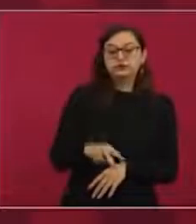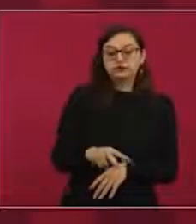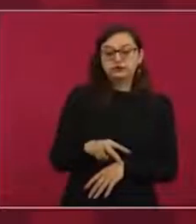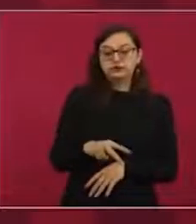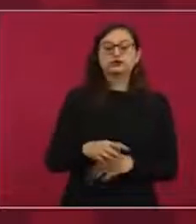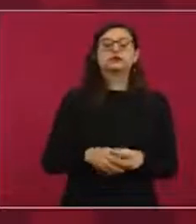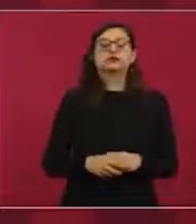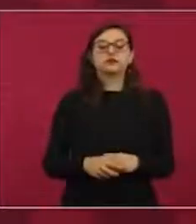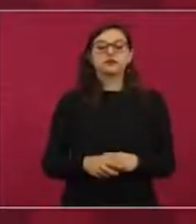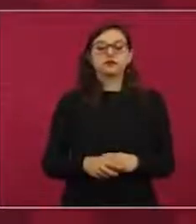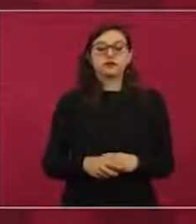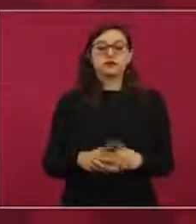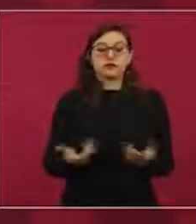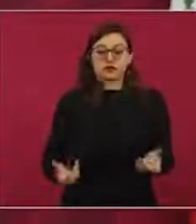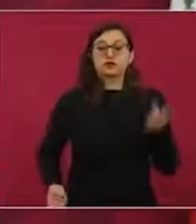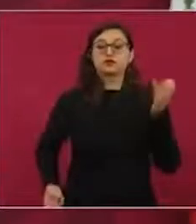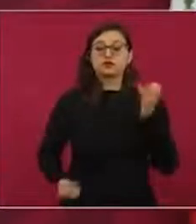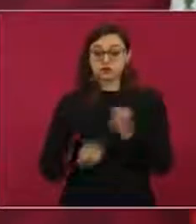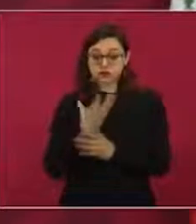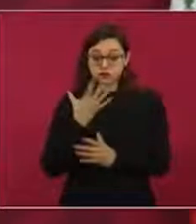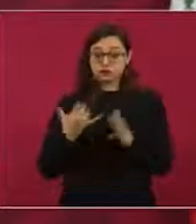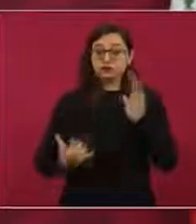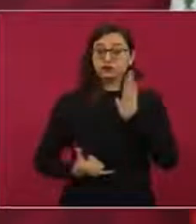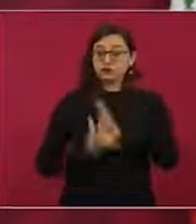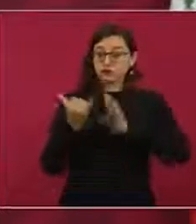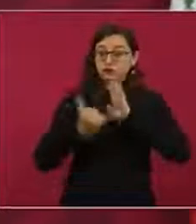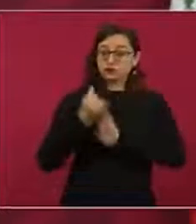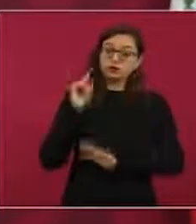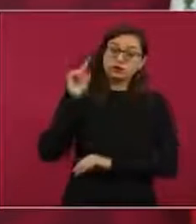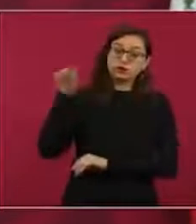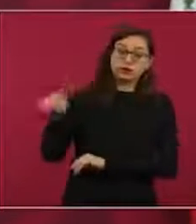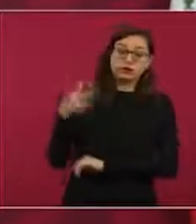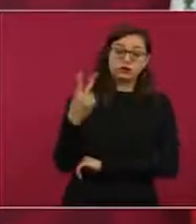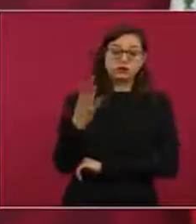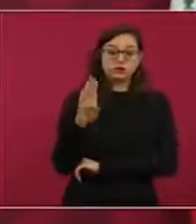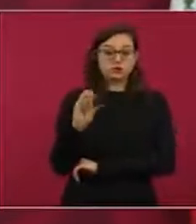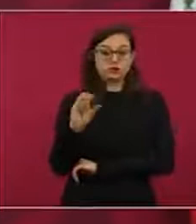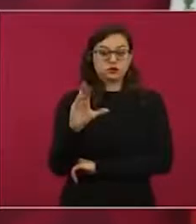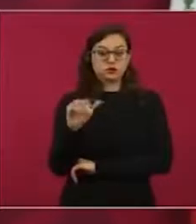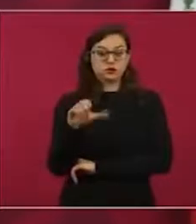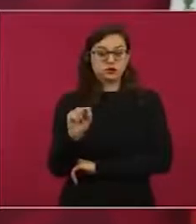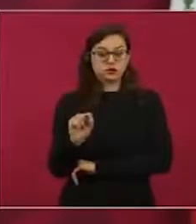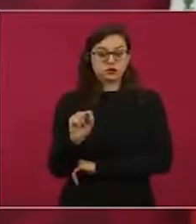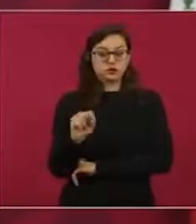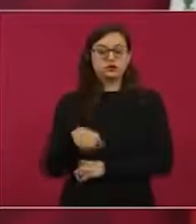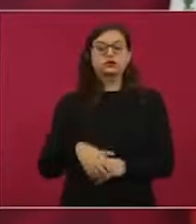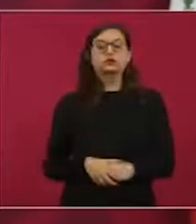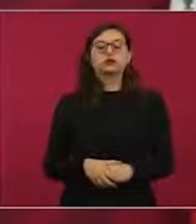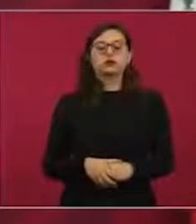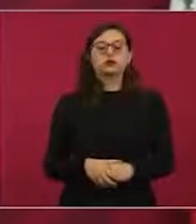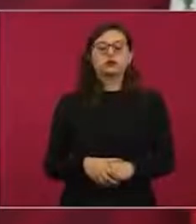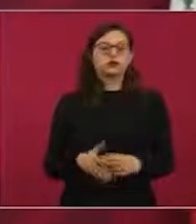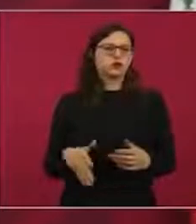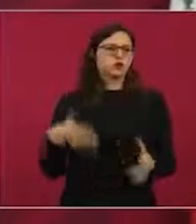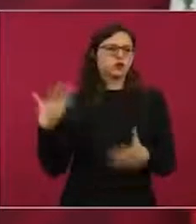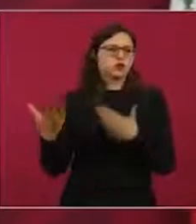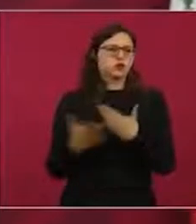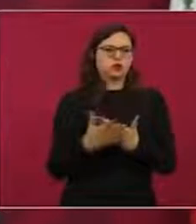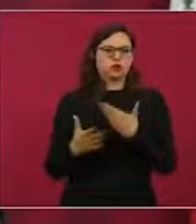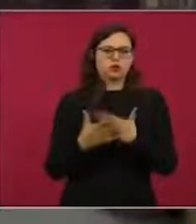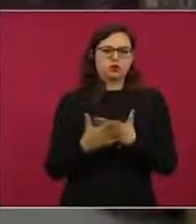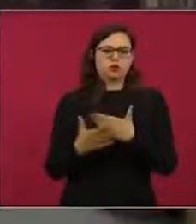construyendo la nueva refinería de Dos Bocas, que la vamos a inaugurar en